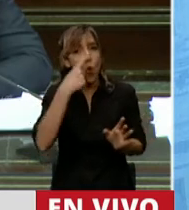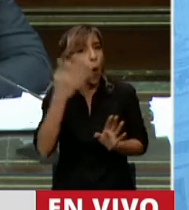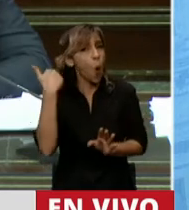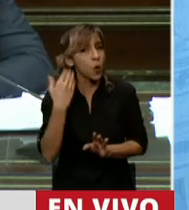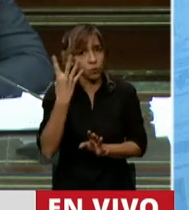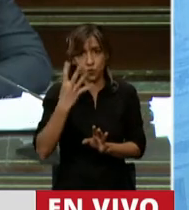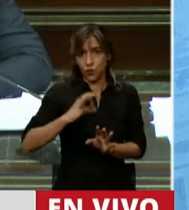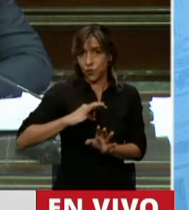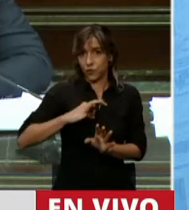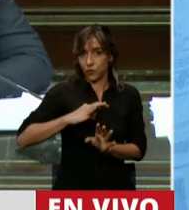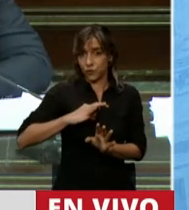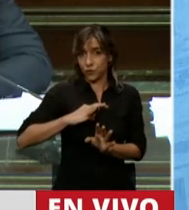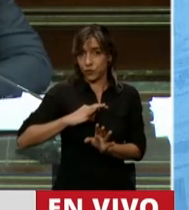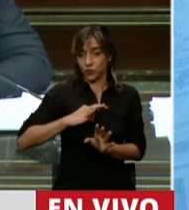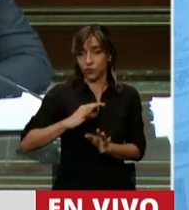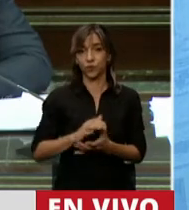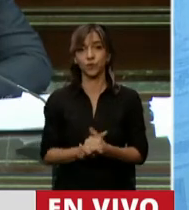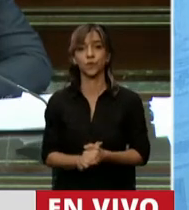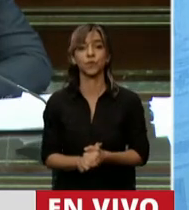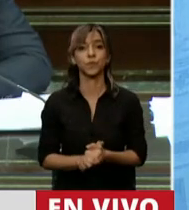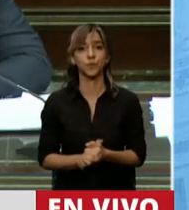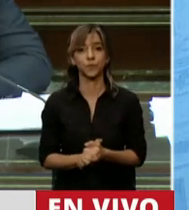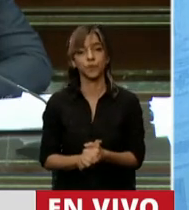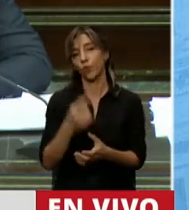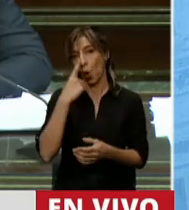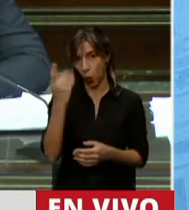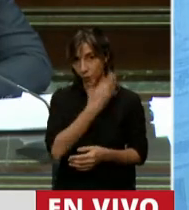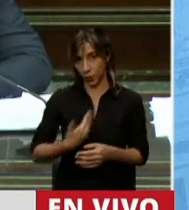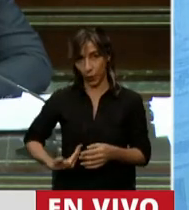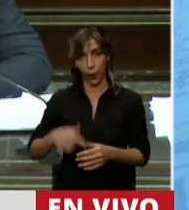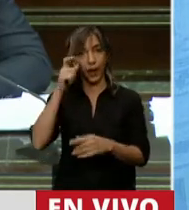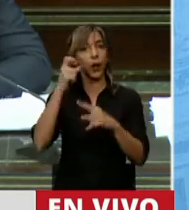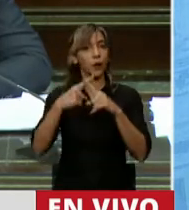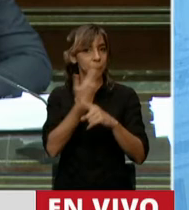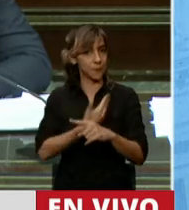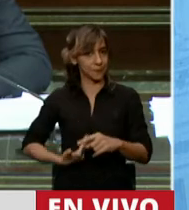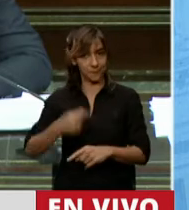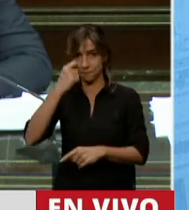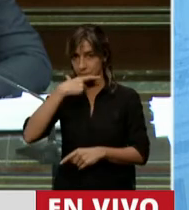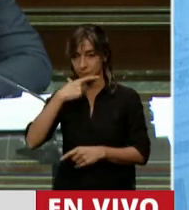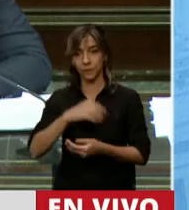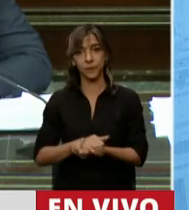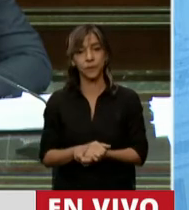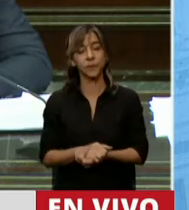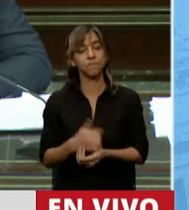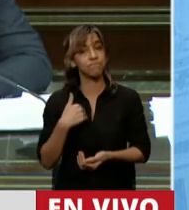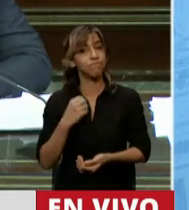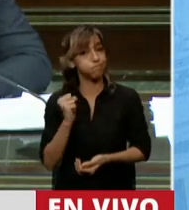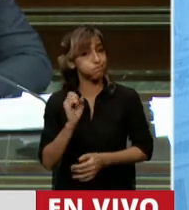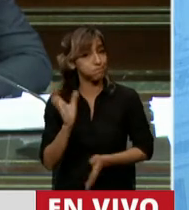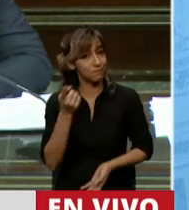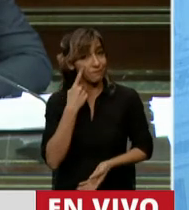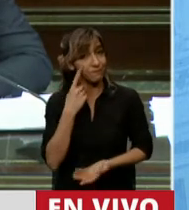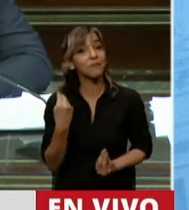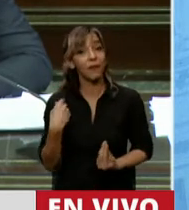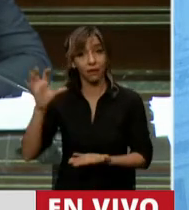4 años del último gobierno del expresidente de Macri, me tocó vivir esta etapa en